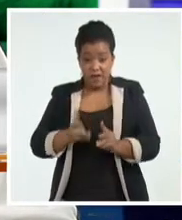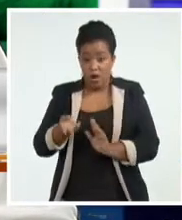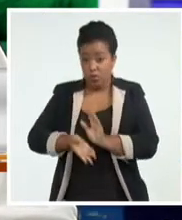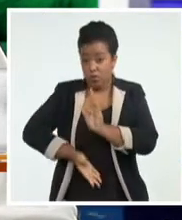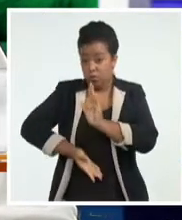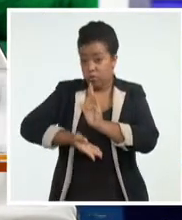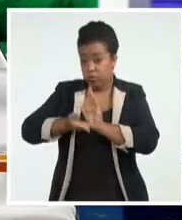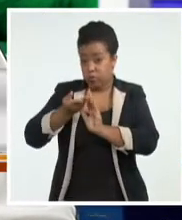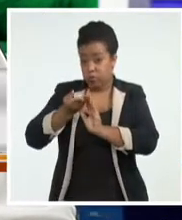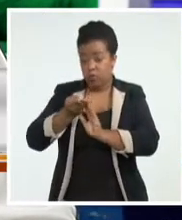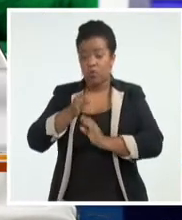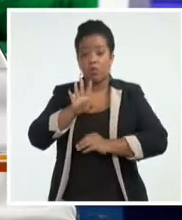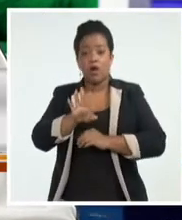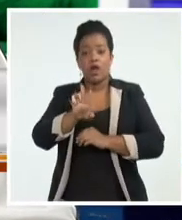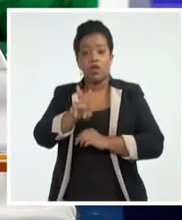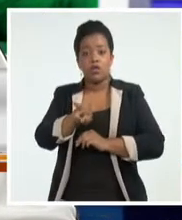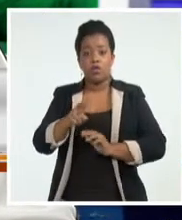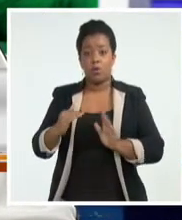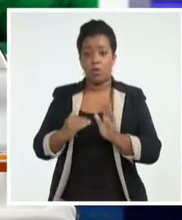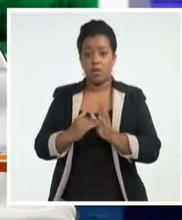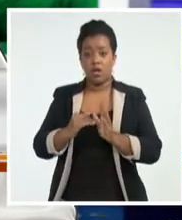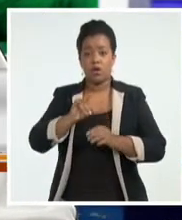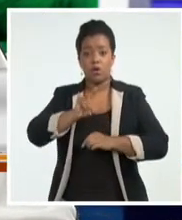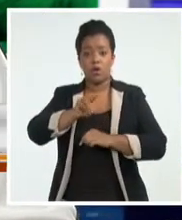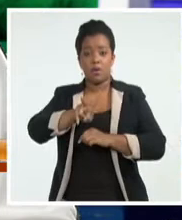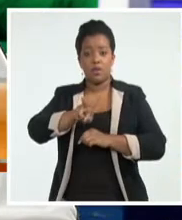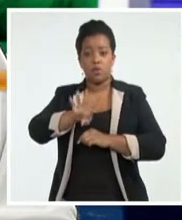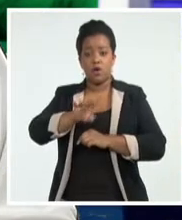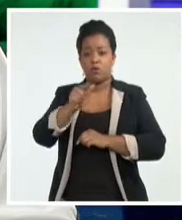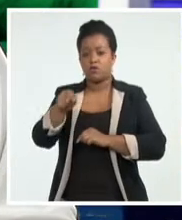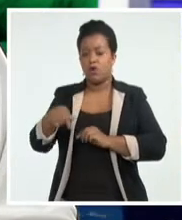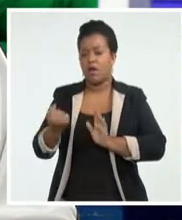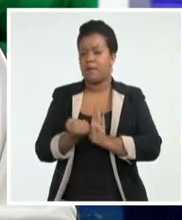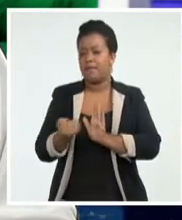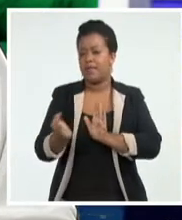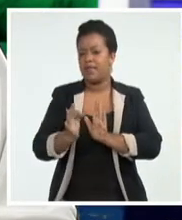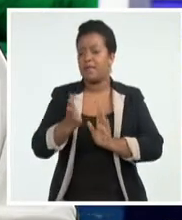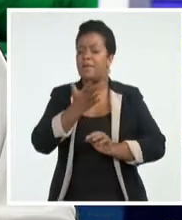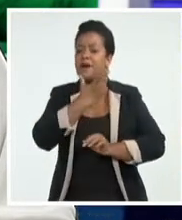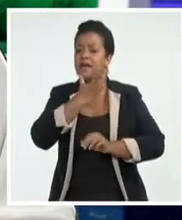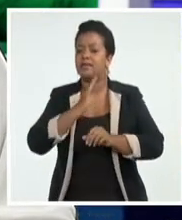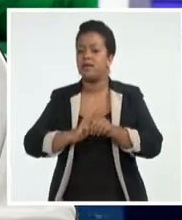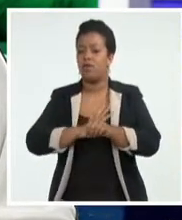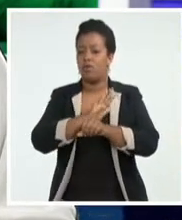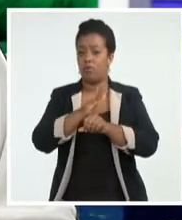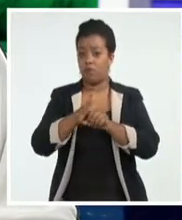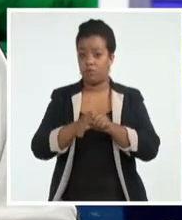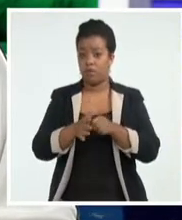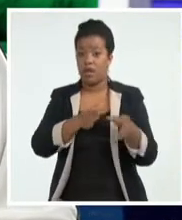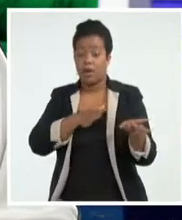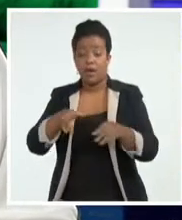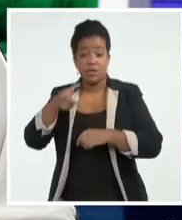42.924 sospechosos, en vigilancia 3